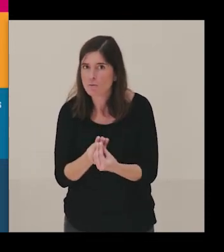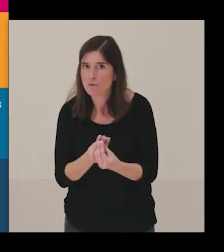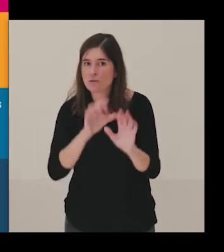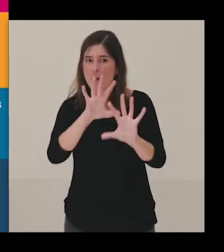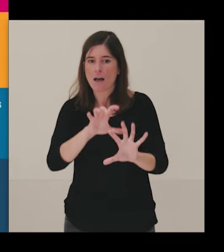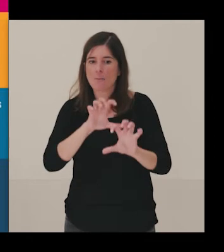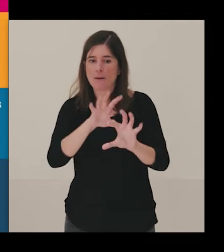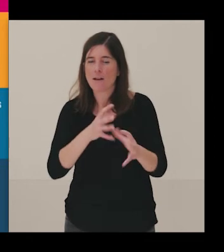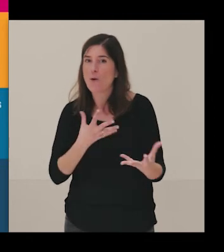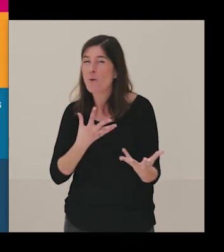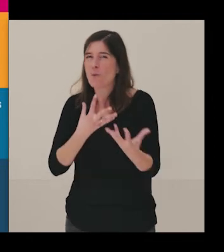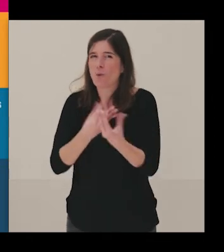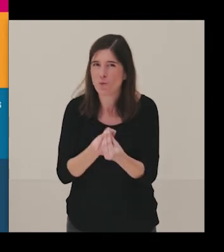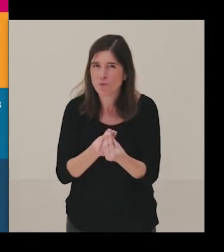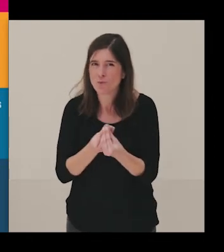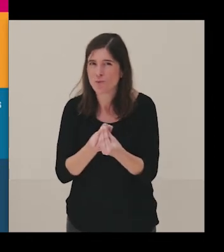de aprendizaje compartido.